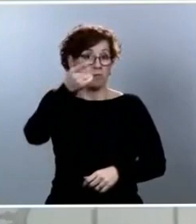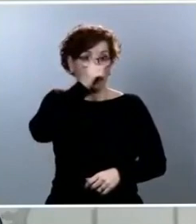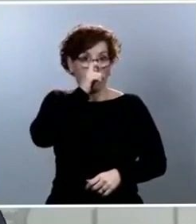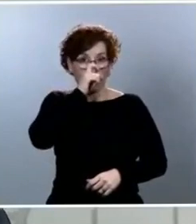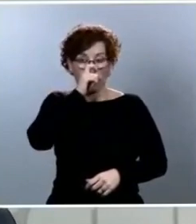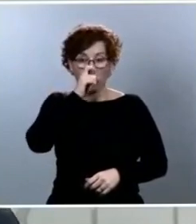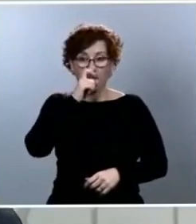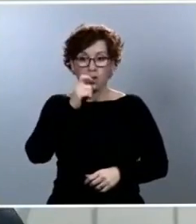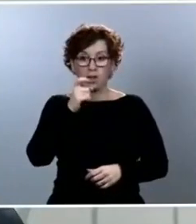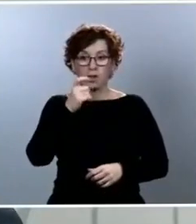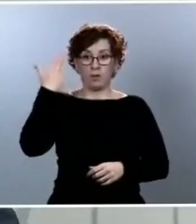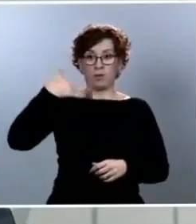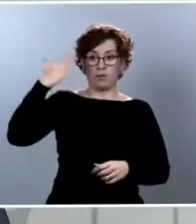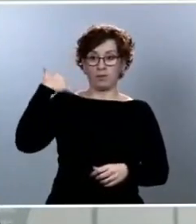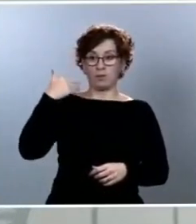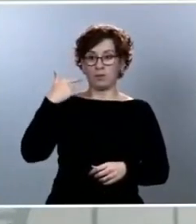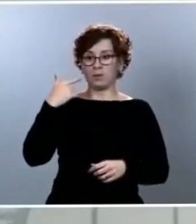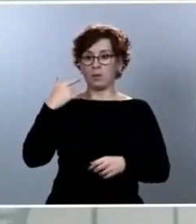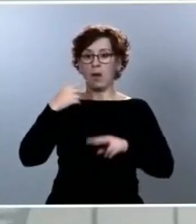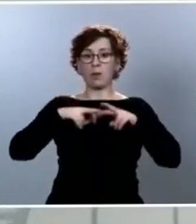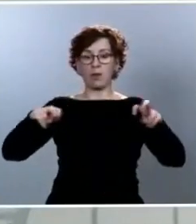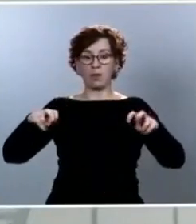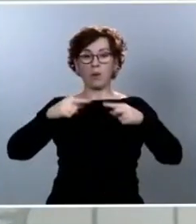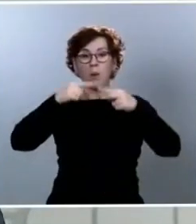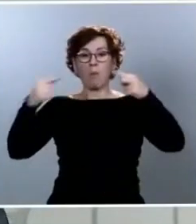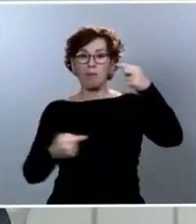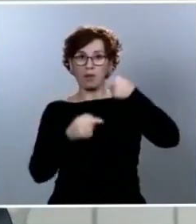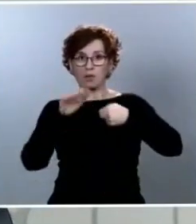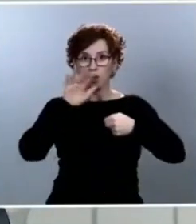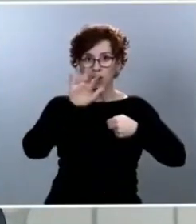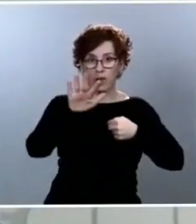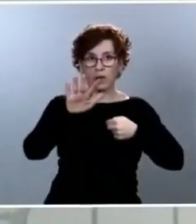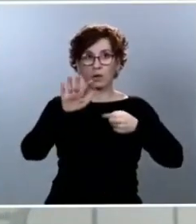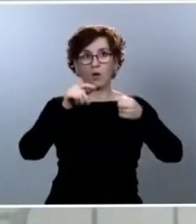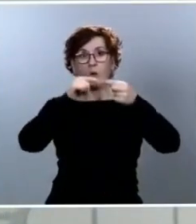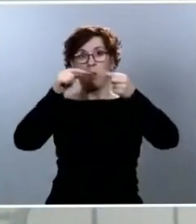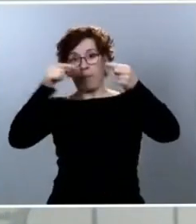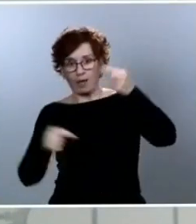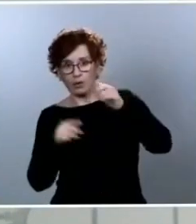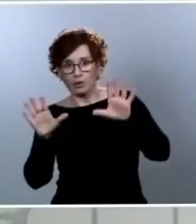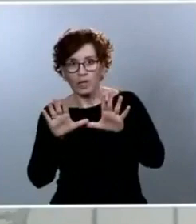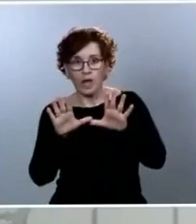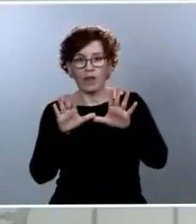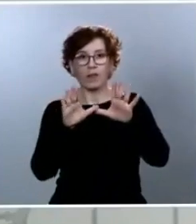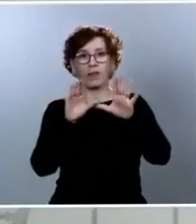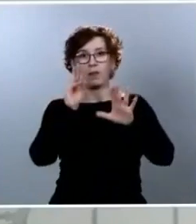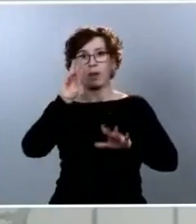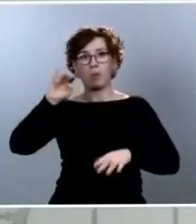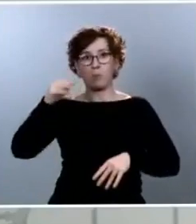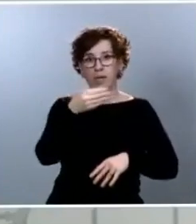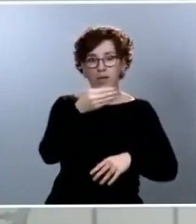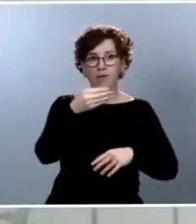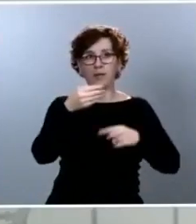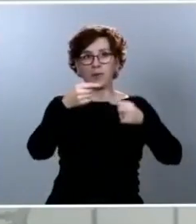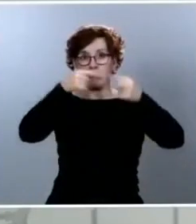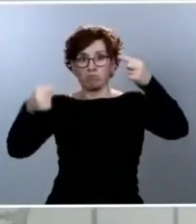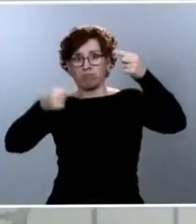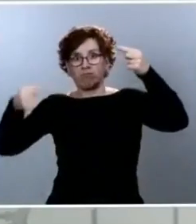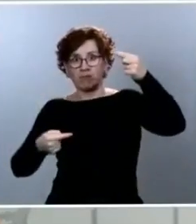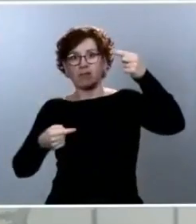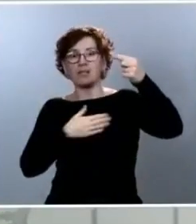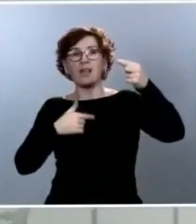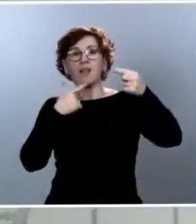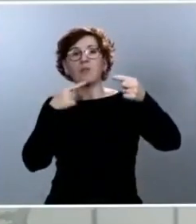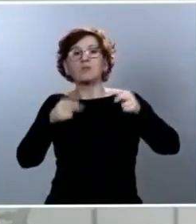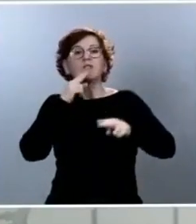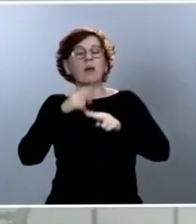un menos 5 de caída a un menos 10 de caída del PIB. Es decir, estamos hablando de que son previsiones que